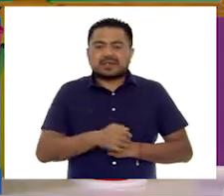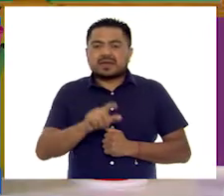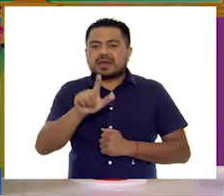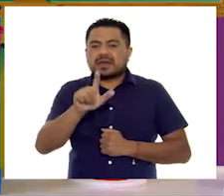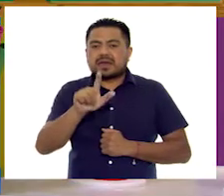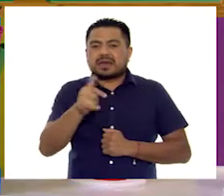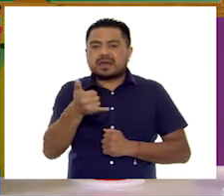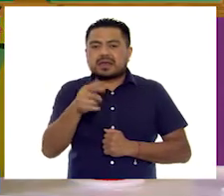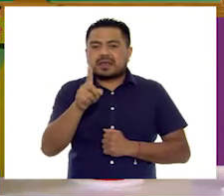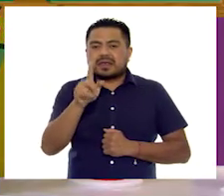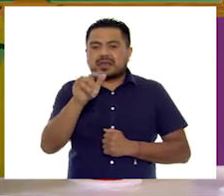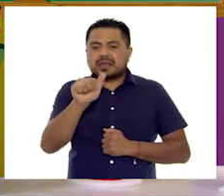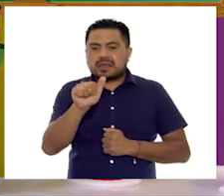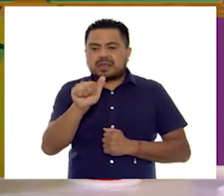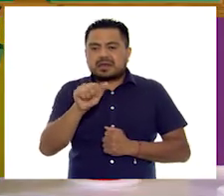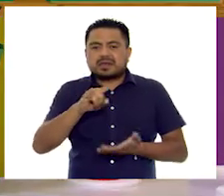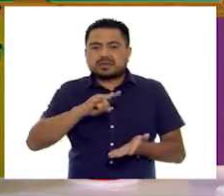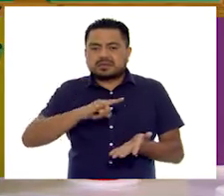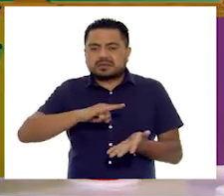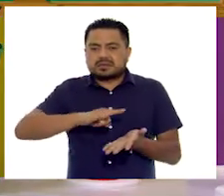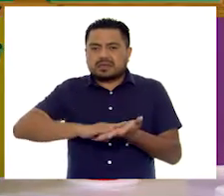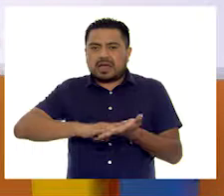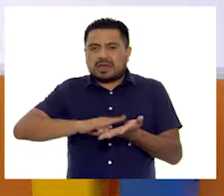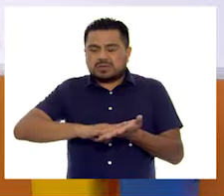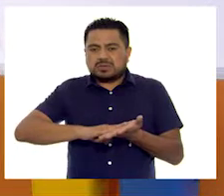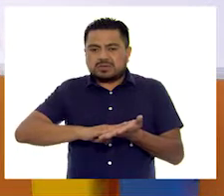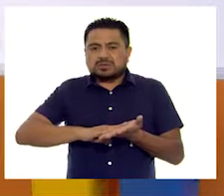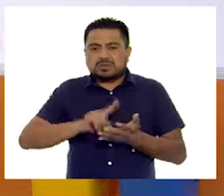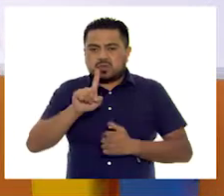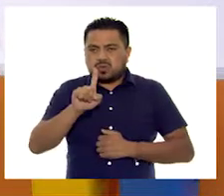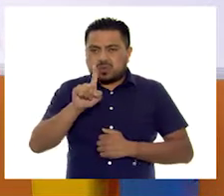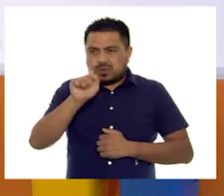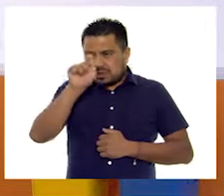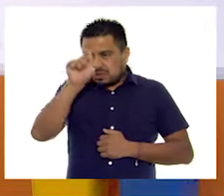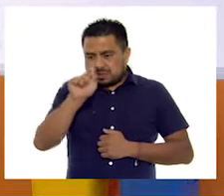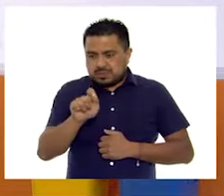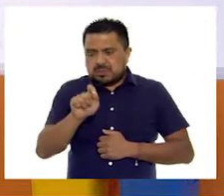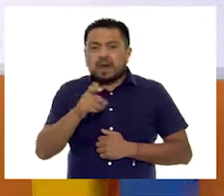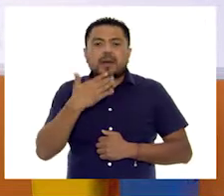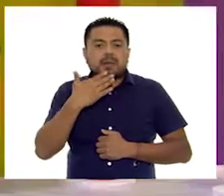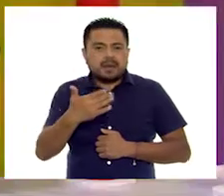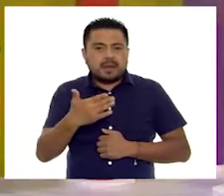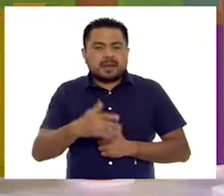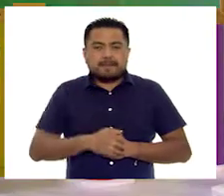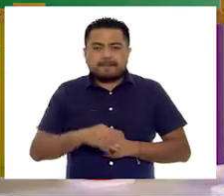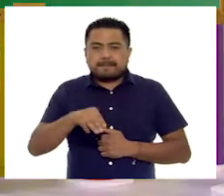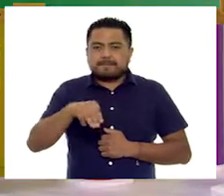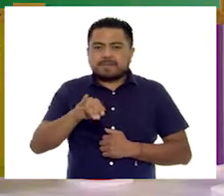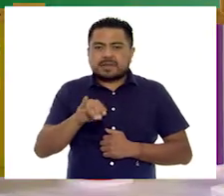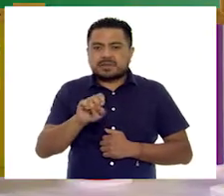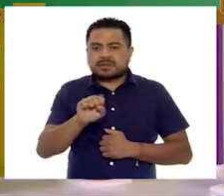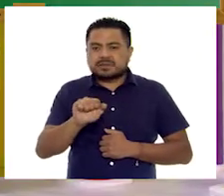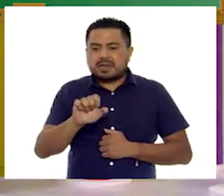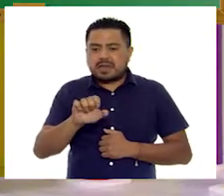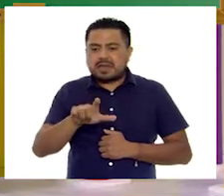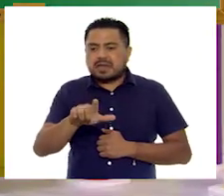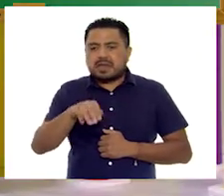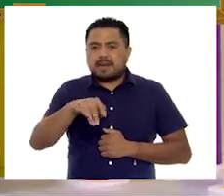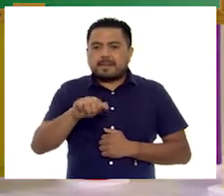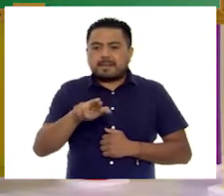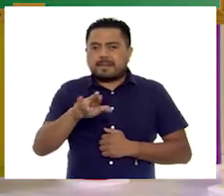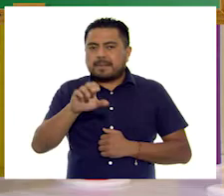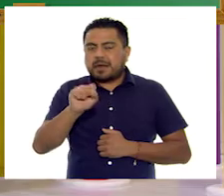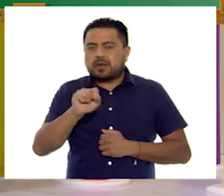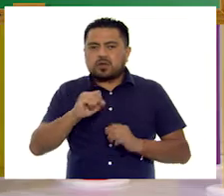Lidia, sándwich. Una marquita. Muy bien. Misael y Marcos,